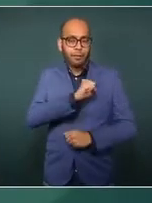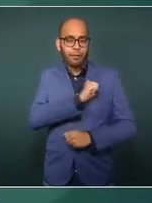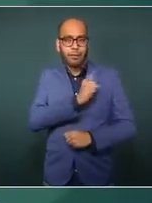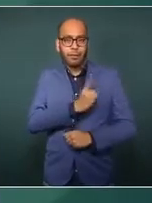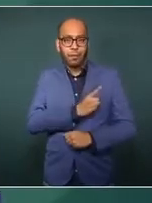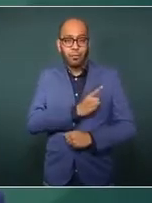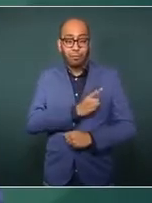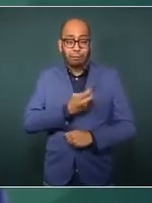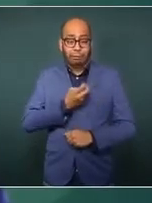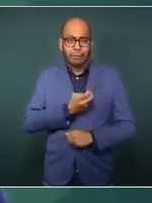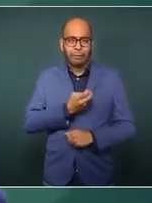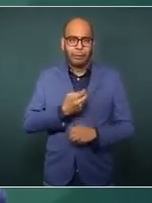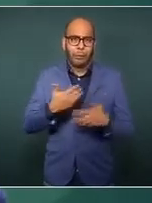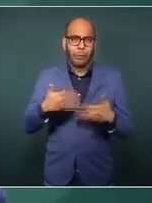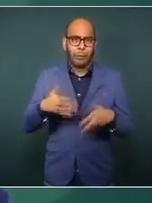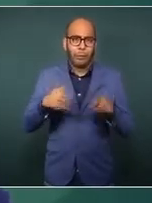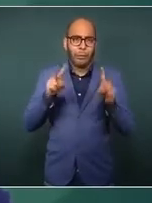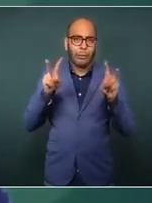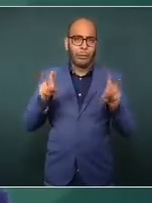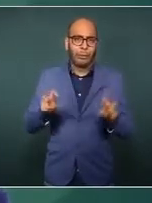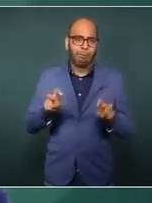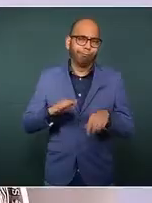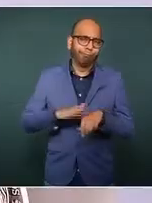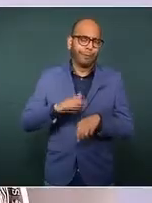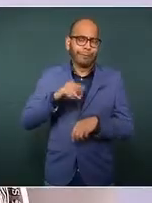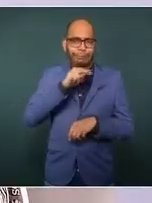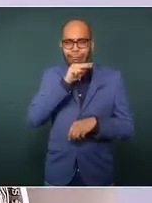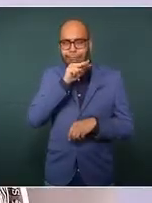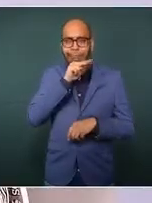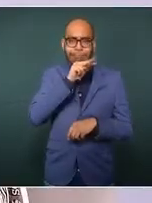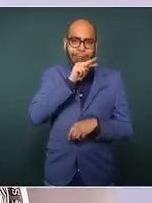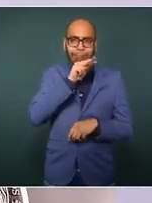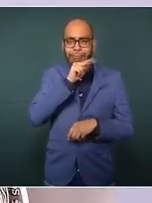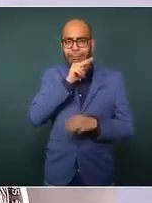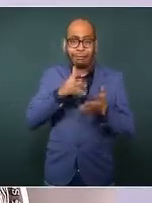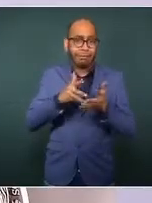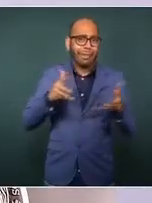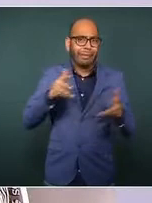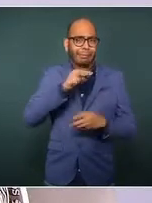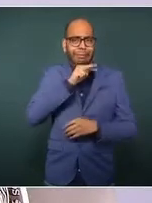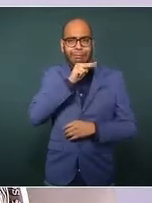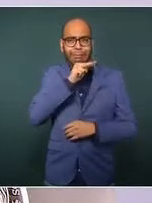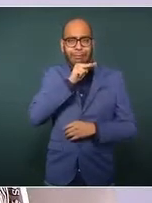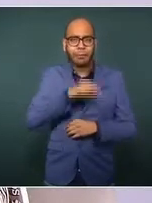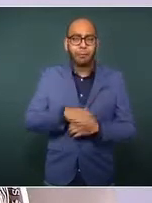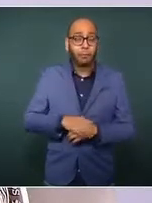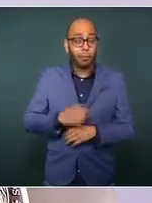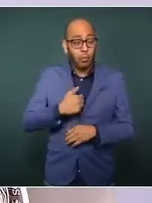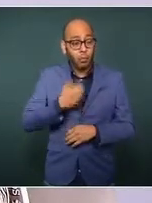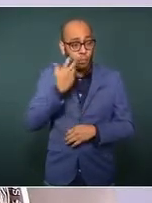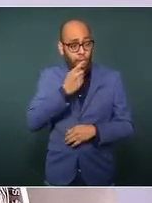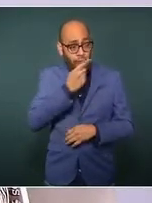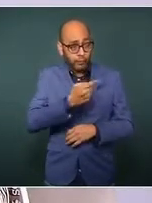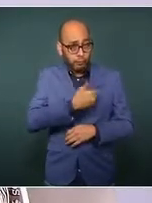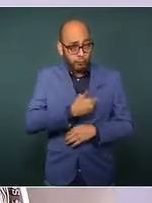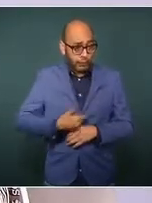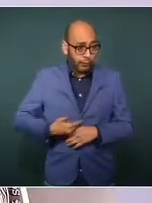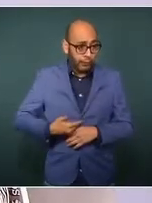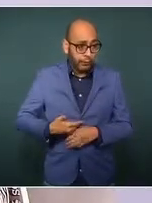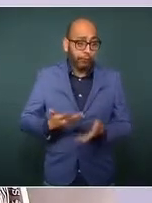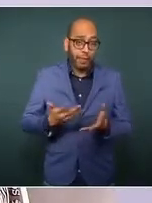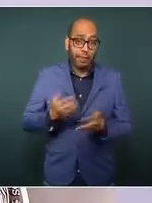preocupaciones informarle, presidente, que afortunadamente para Michoacán,